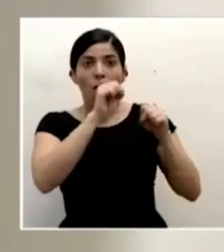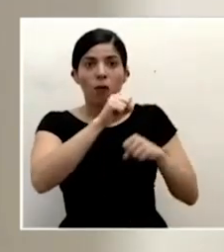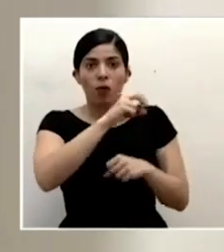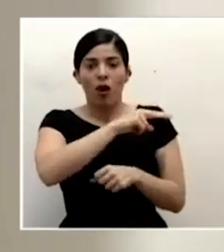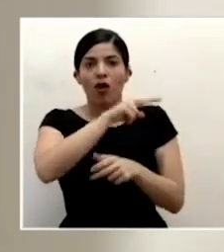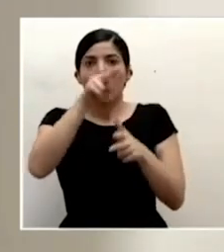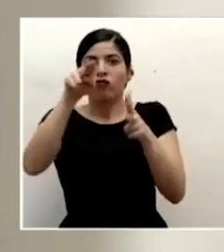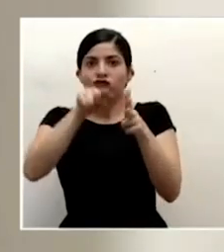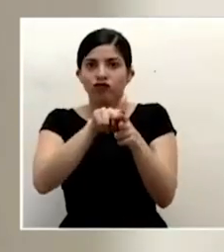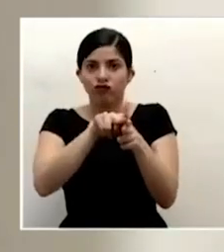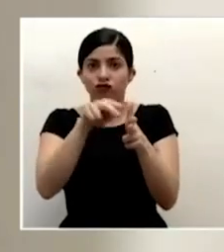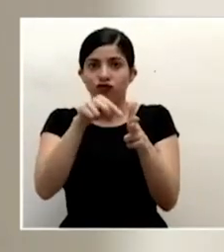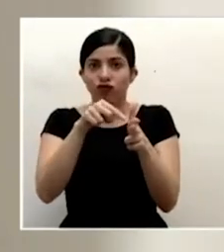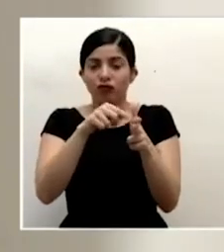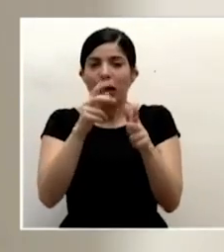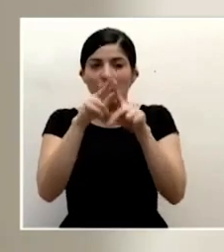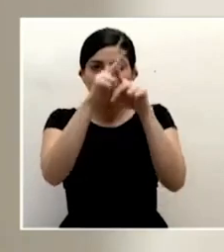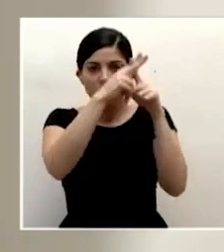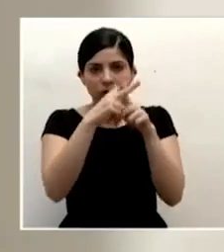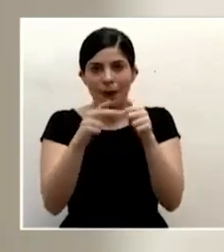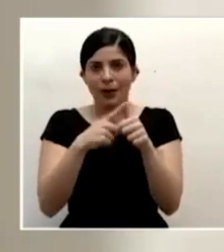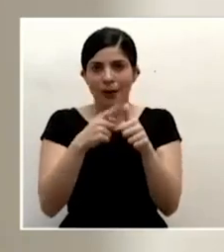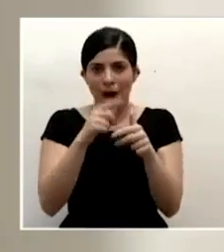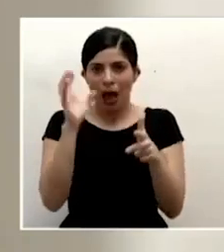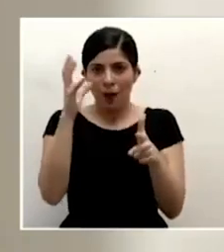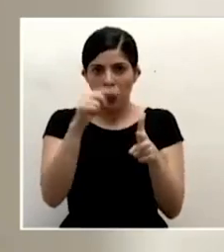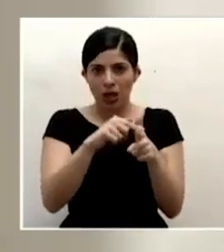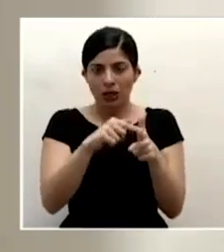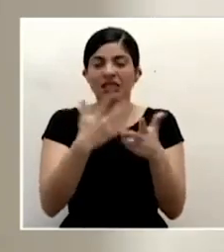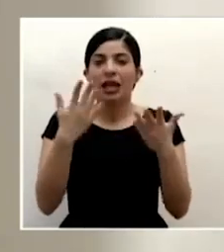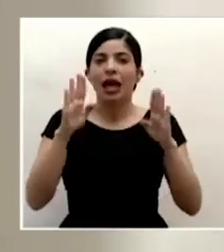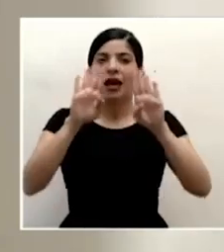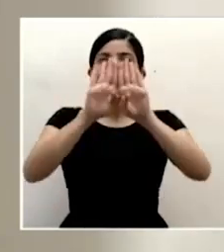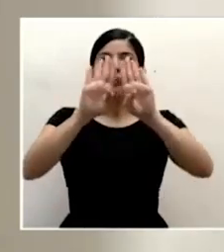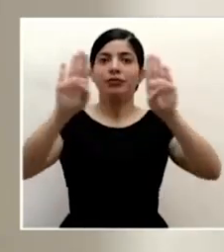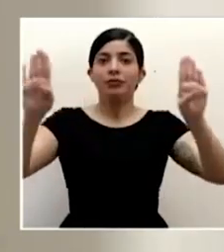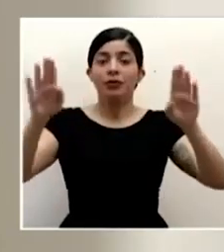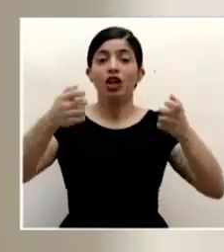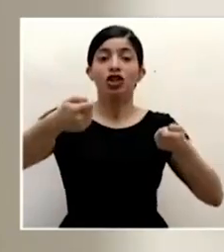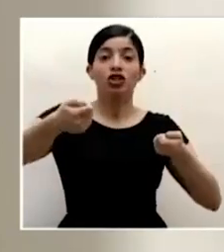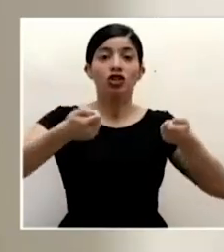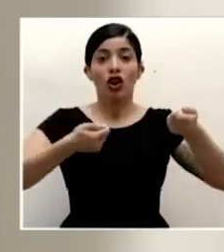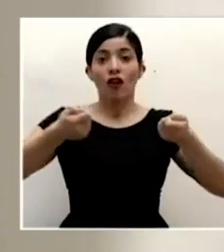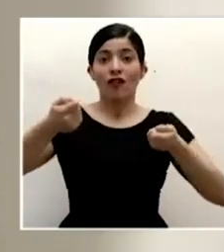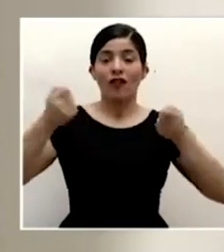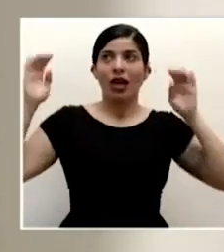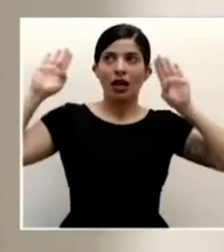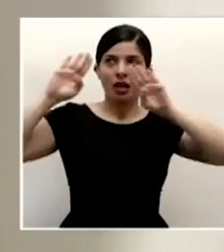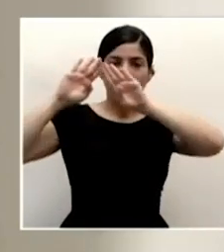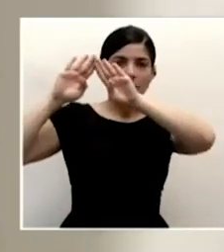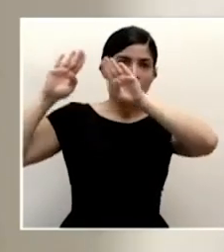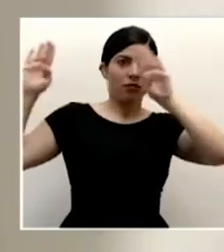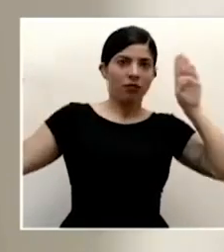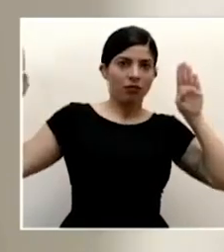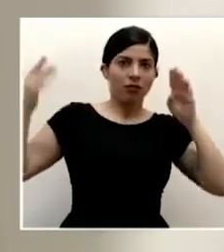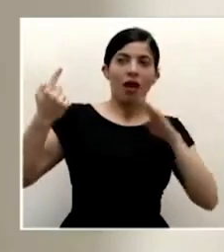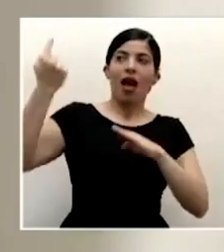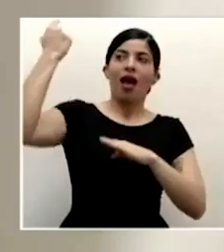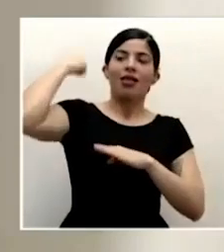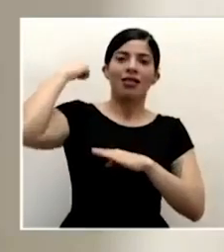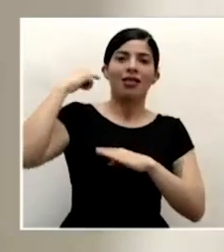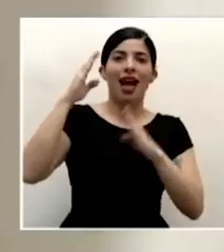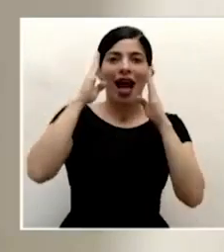adaptaciones incluyen las barreras físicas entre el conductor y el área de atención del